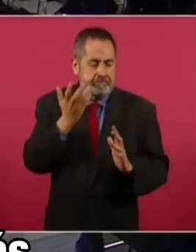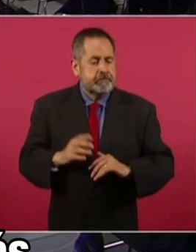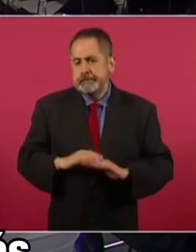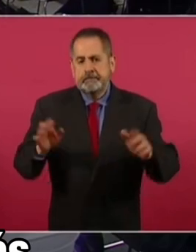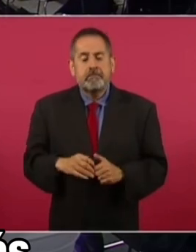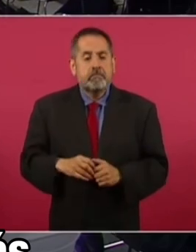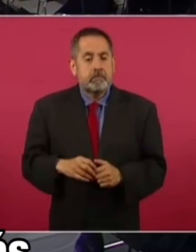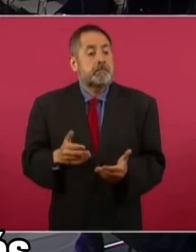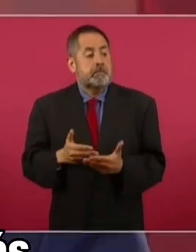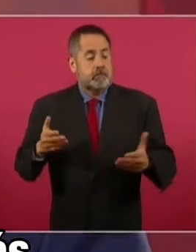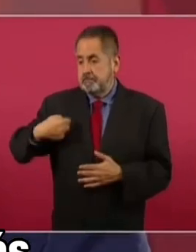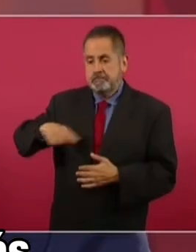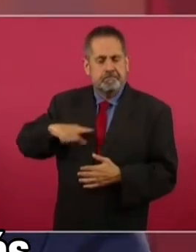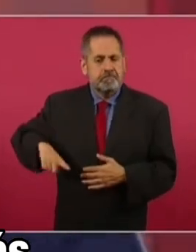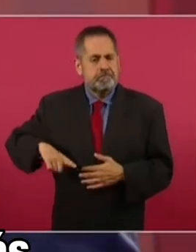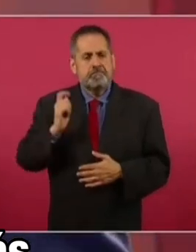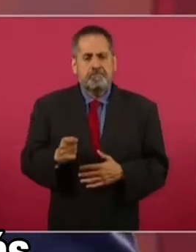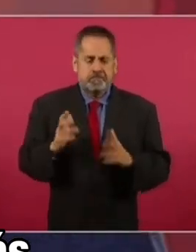Ahora, ¿qué hacemos nosotros?